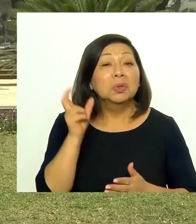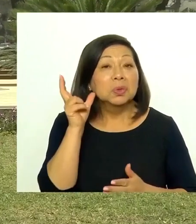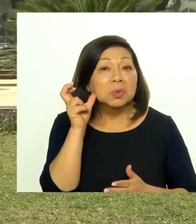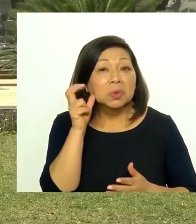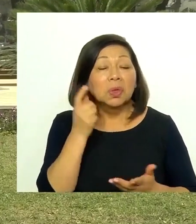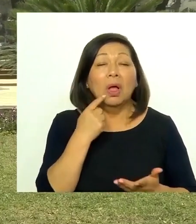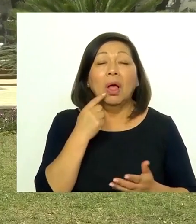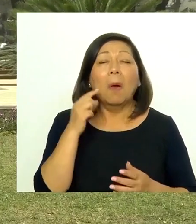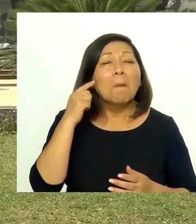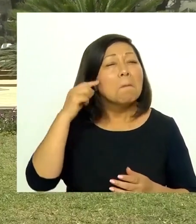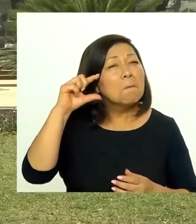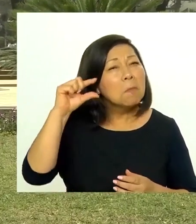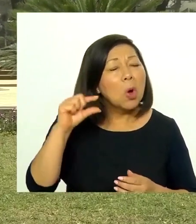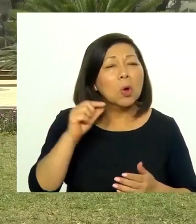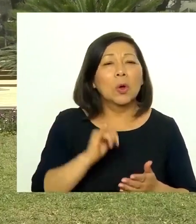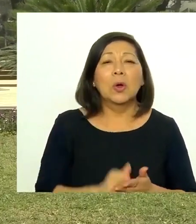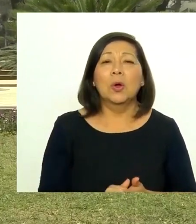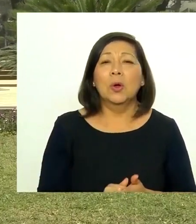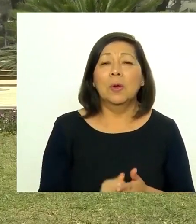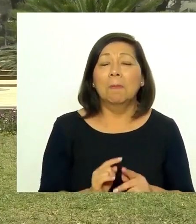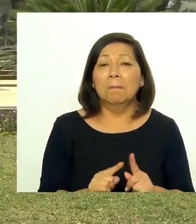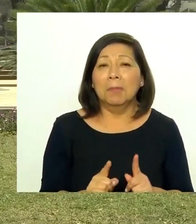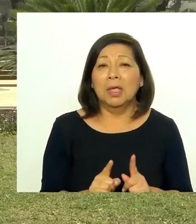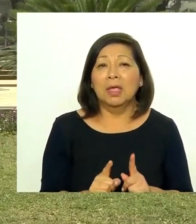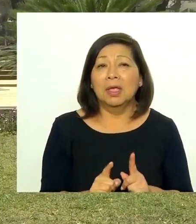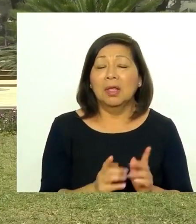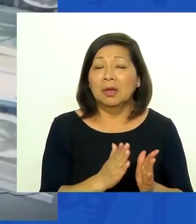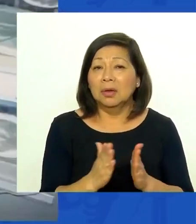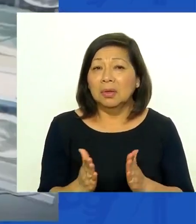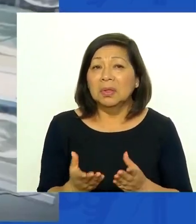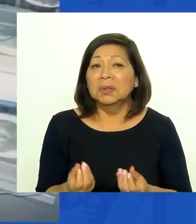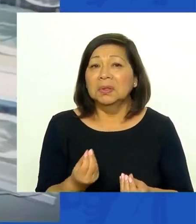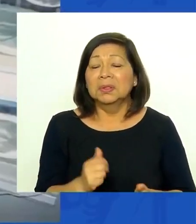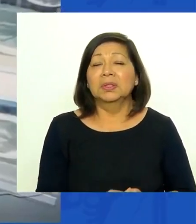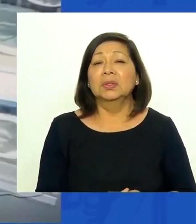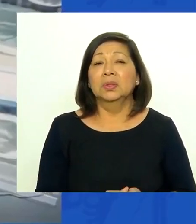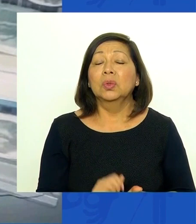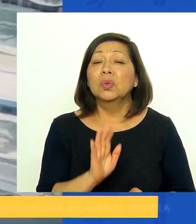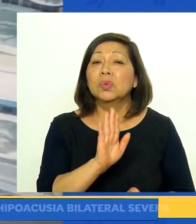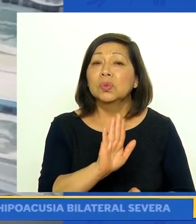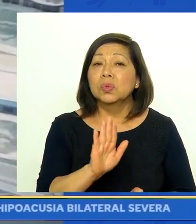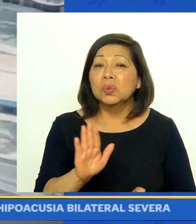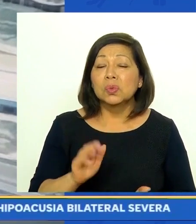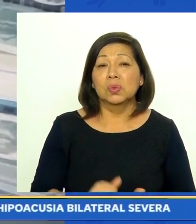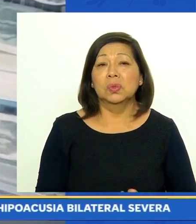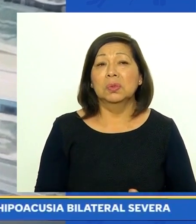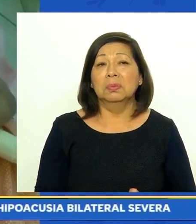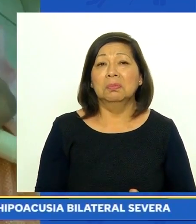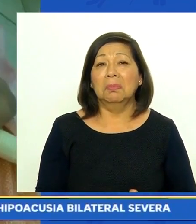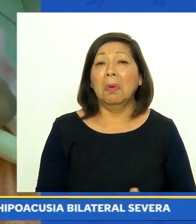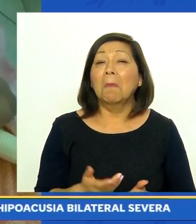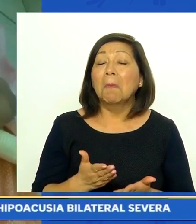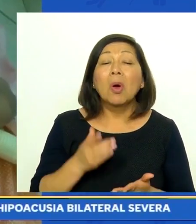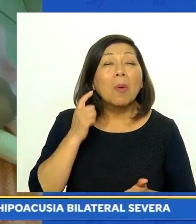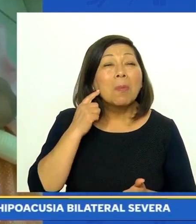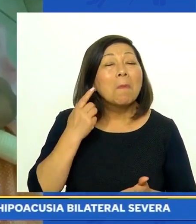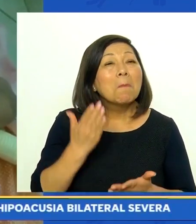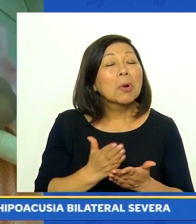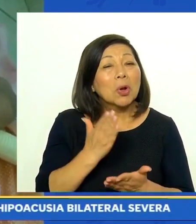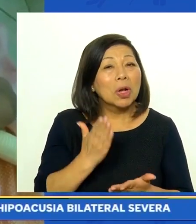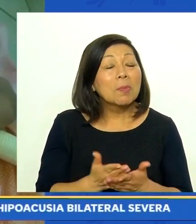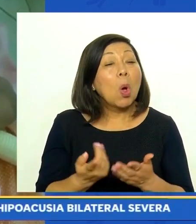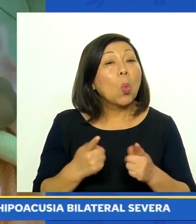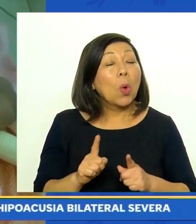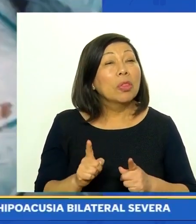logra escucharlos agudos. Y mi familia y yo nos enteramos de su problema de